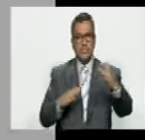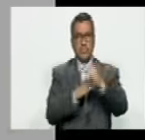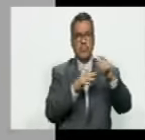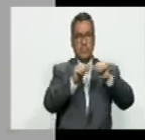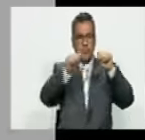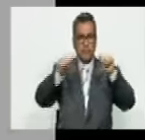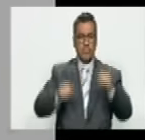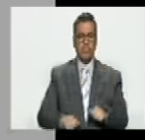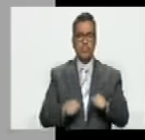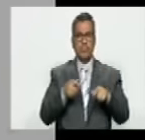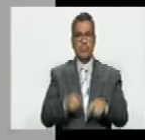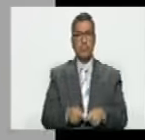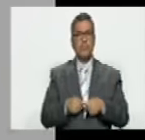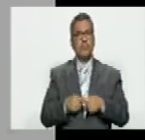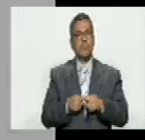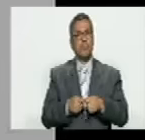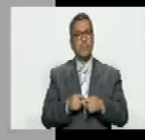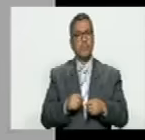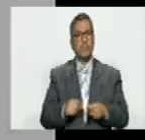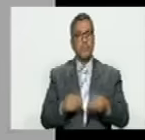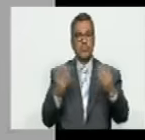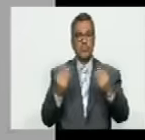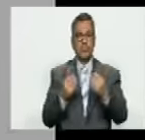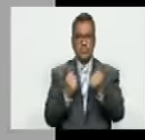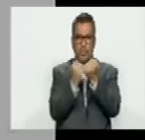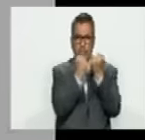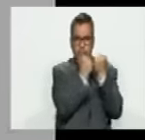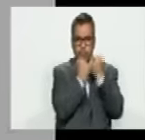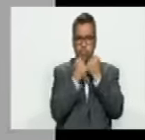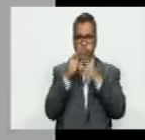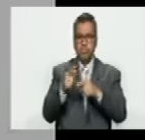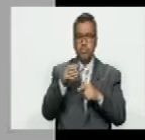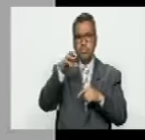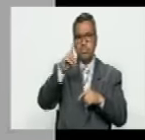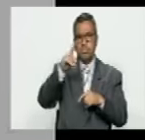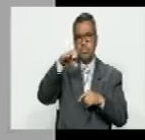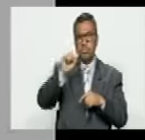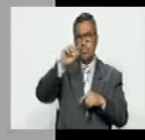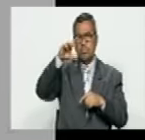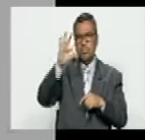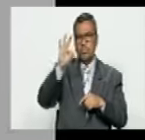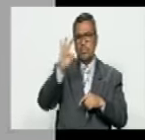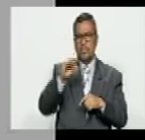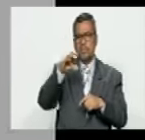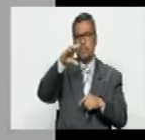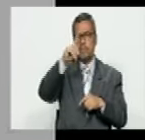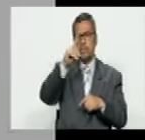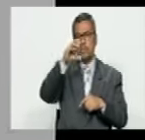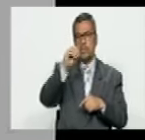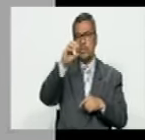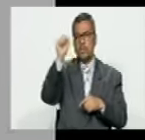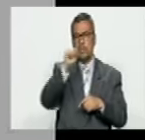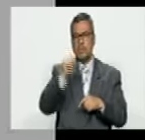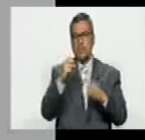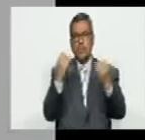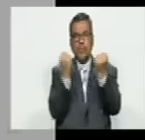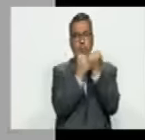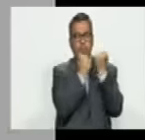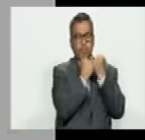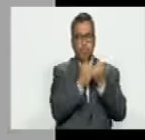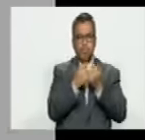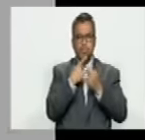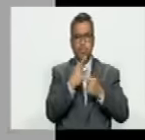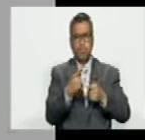sistema estos ataques que saturan como el que se llama se llama DOS que saturan con solicitudes del